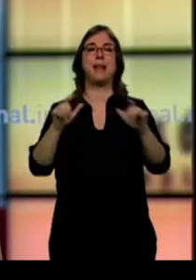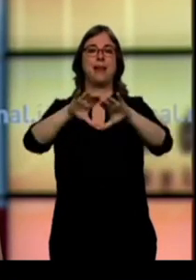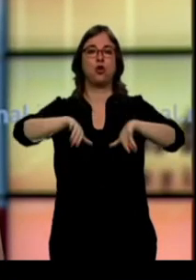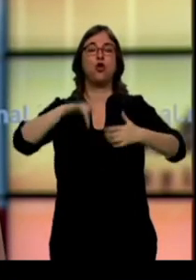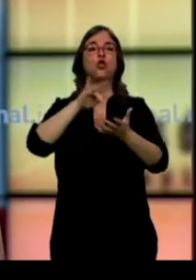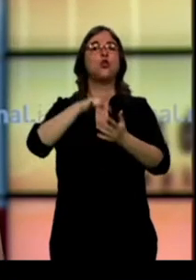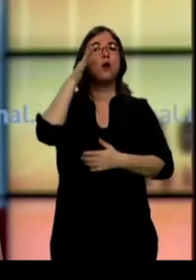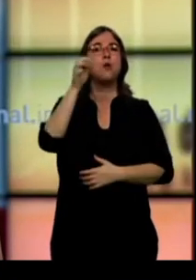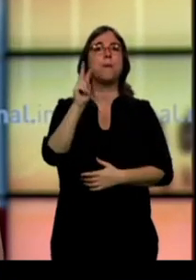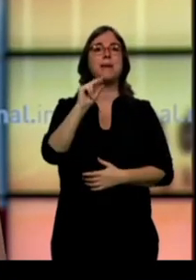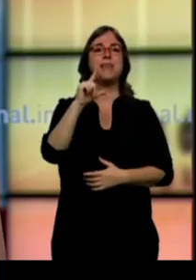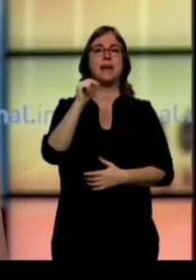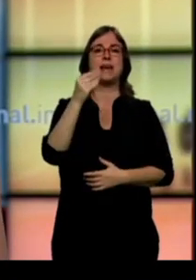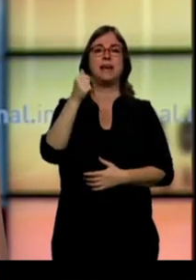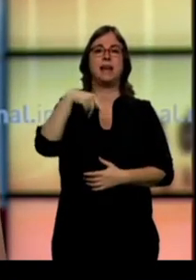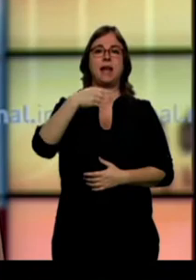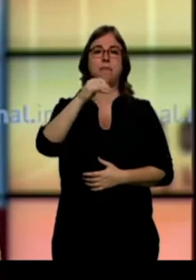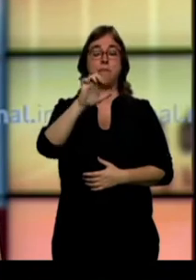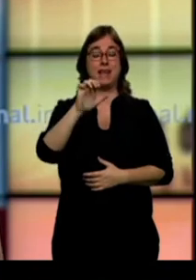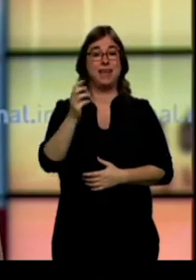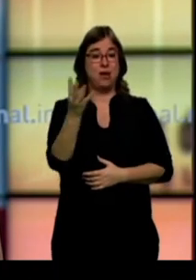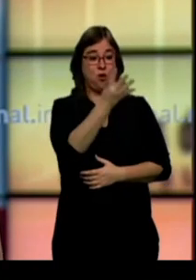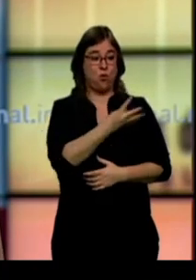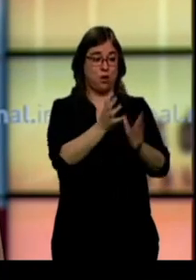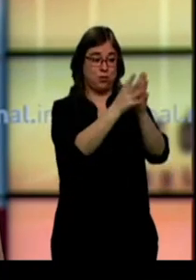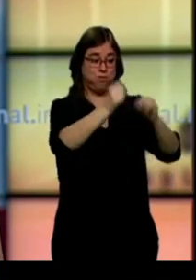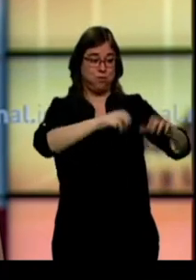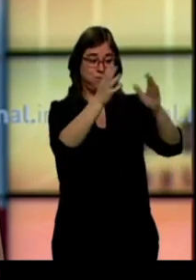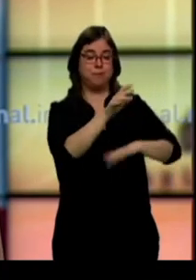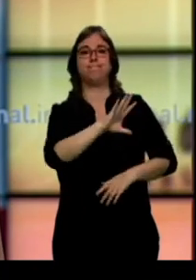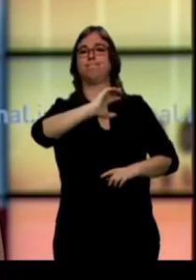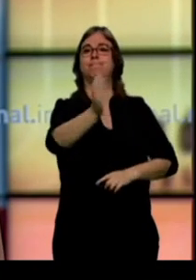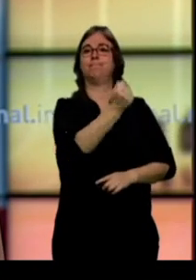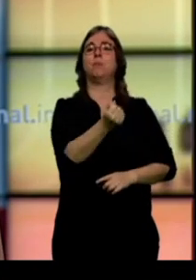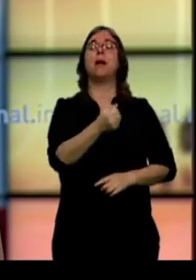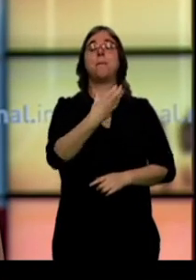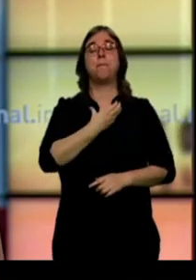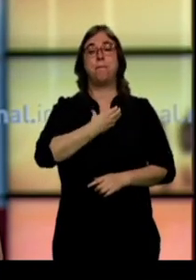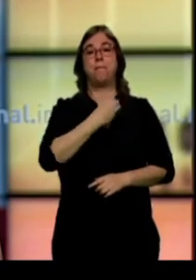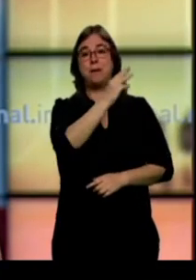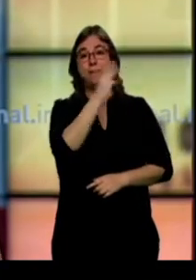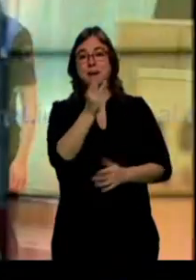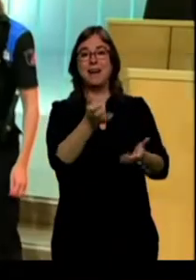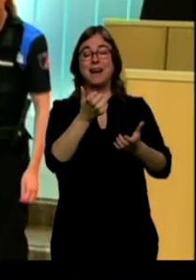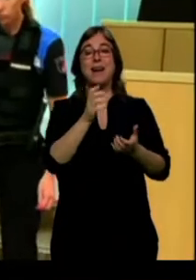Villaquilambre. Un acuerdo a cuatro bandas aupó al PP a la alcaldía en detrimento del partido ganador, del PSOE.